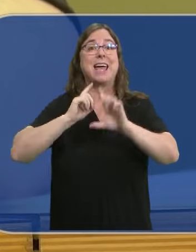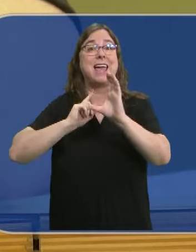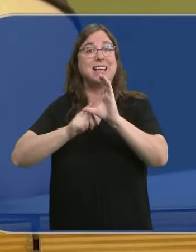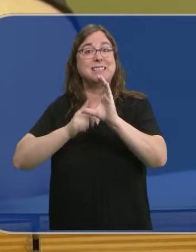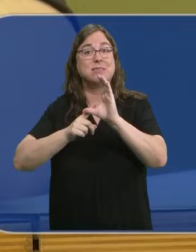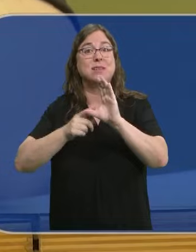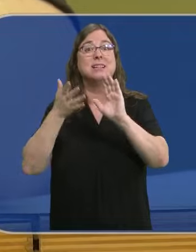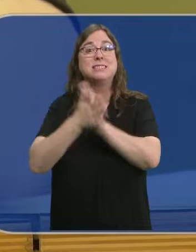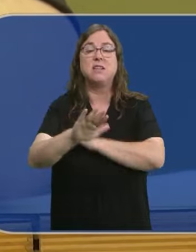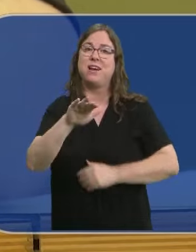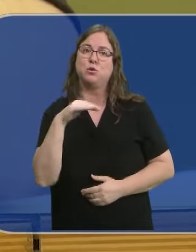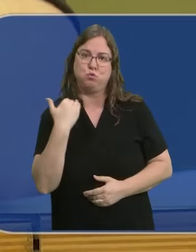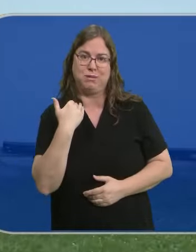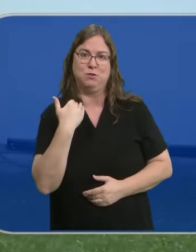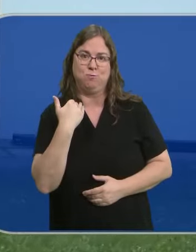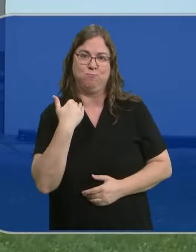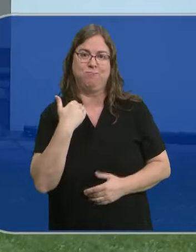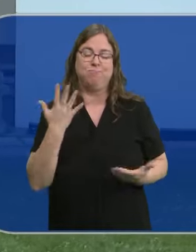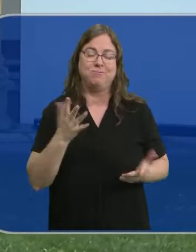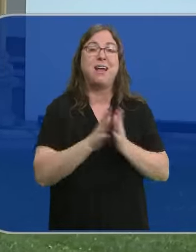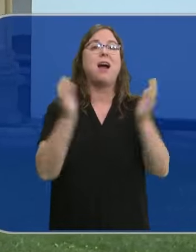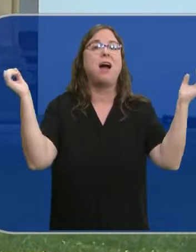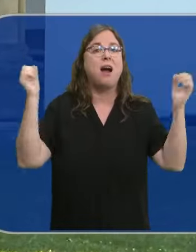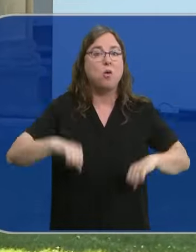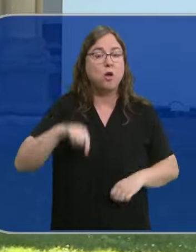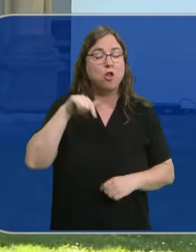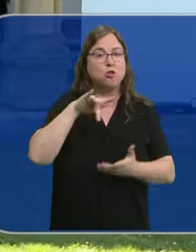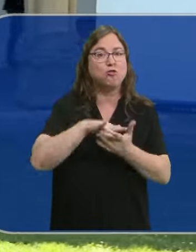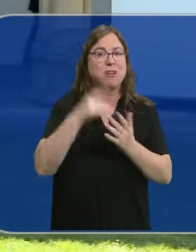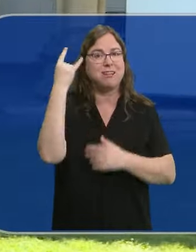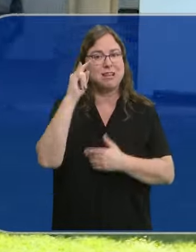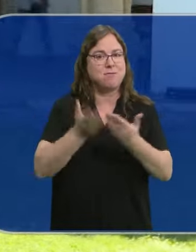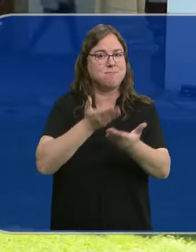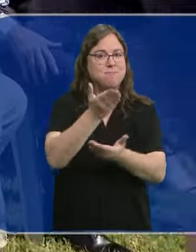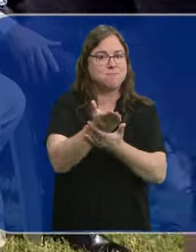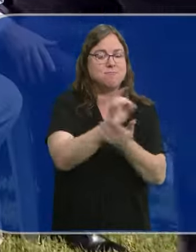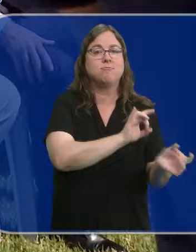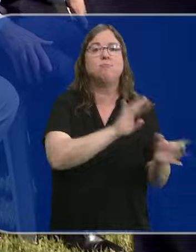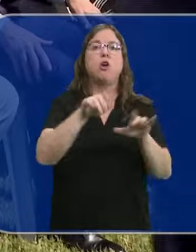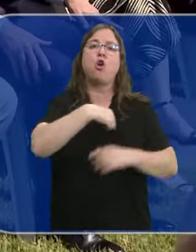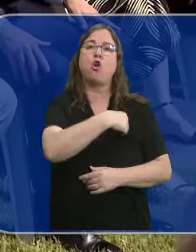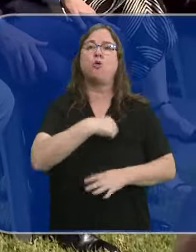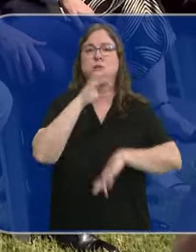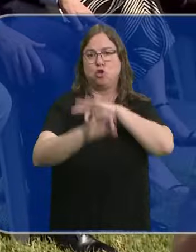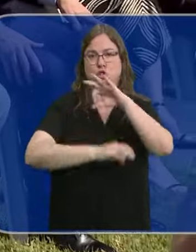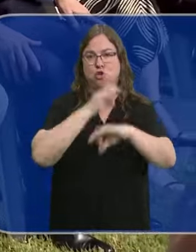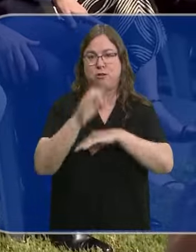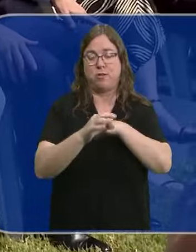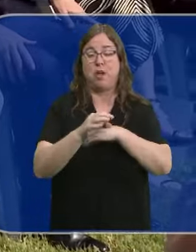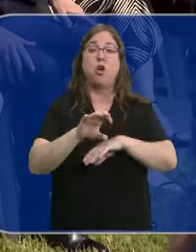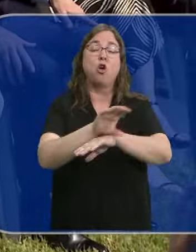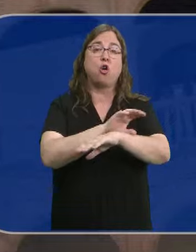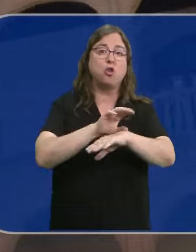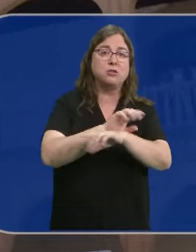Extremadura supone un suspenso. Este acuerdo, presentado hoy en Salamanca, se trasladará a las comisiones organizadoras entre